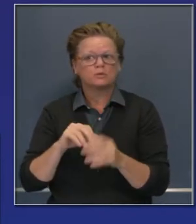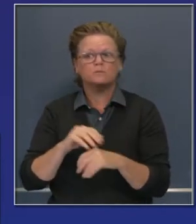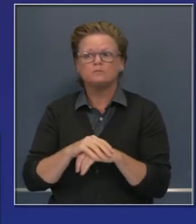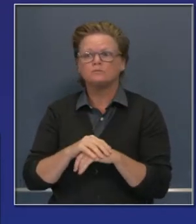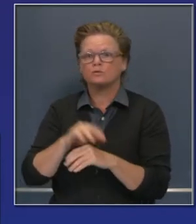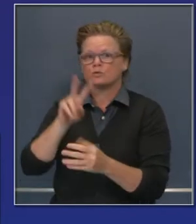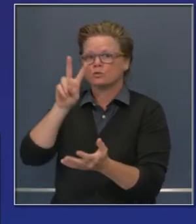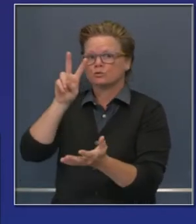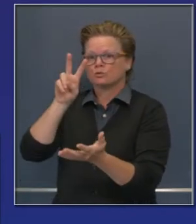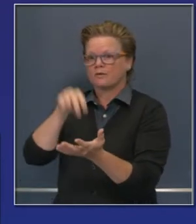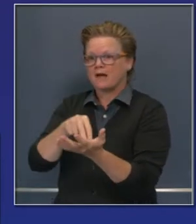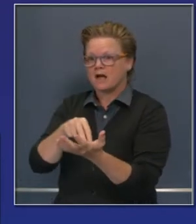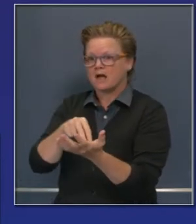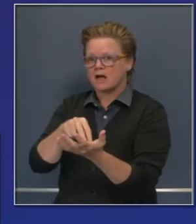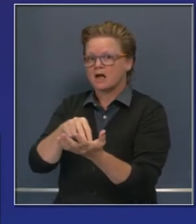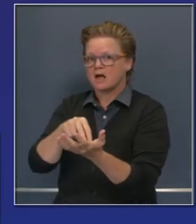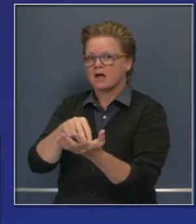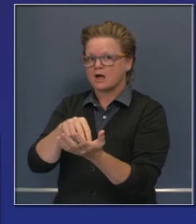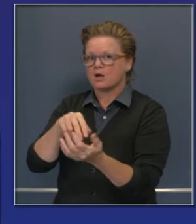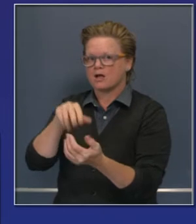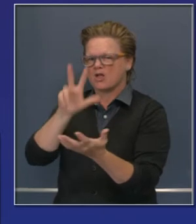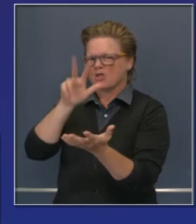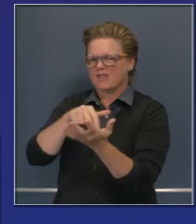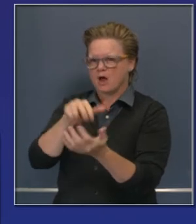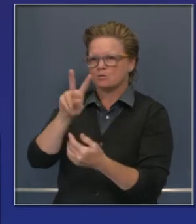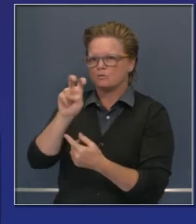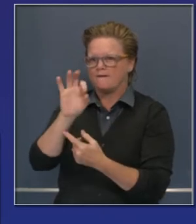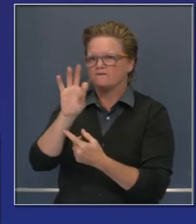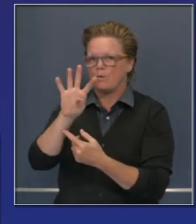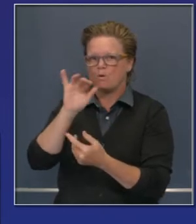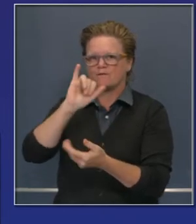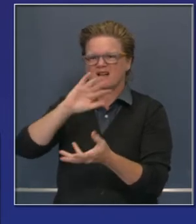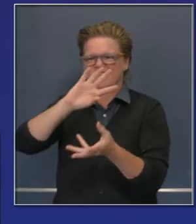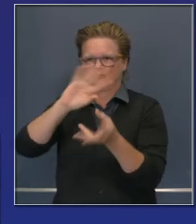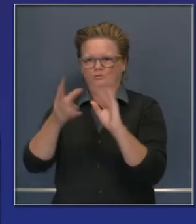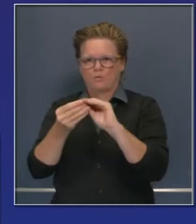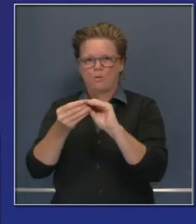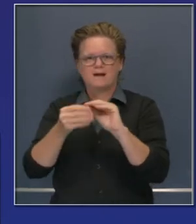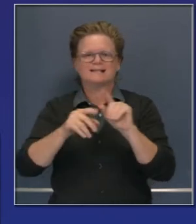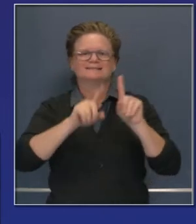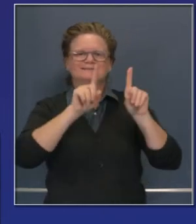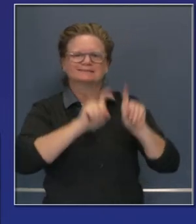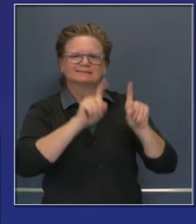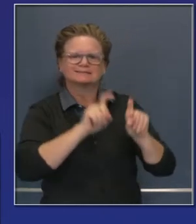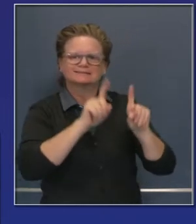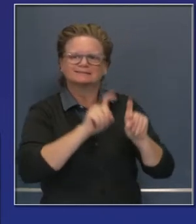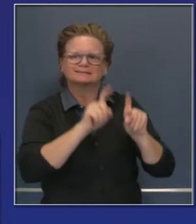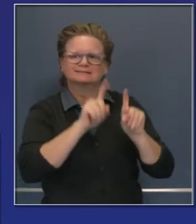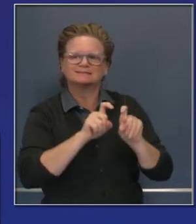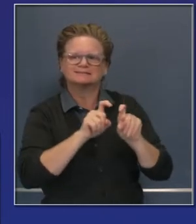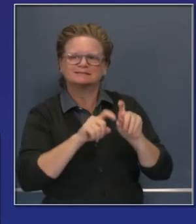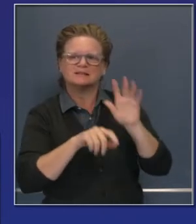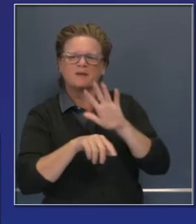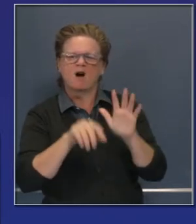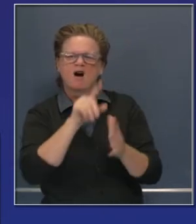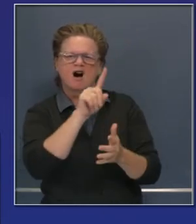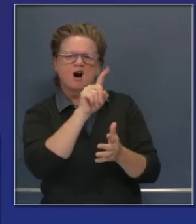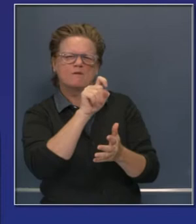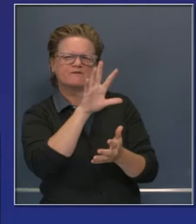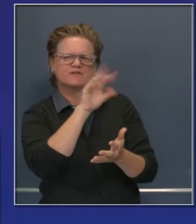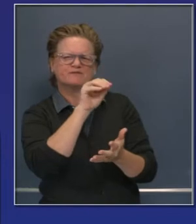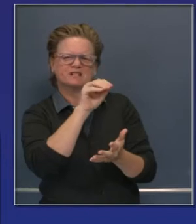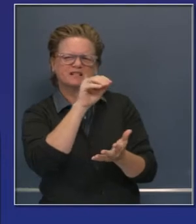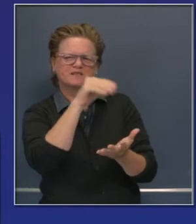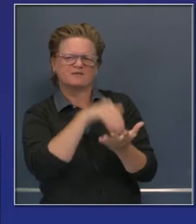,294 casos es el número de pruebas total, poco menos de 150